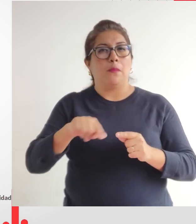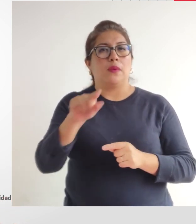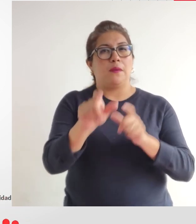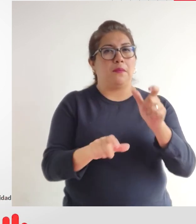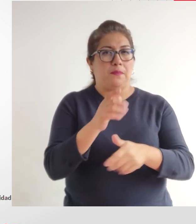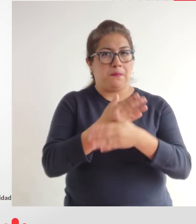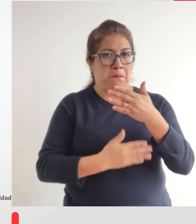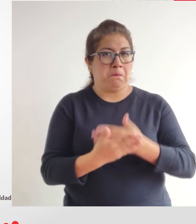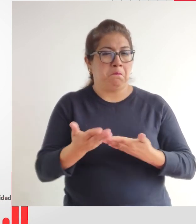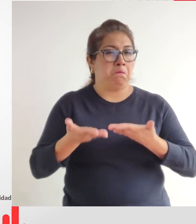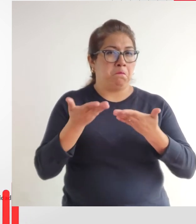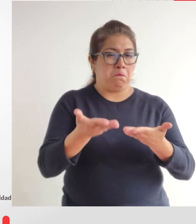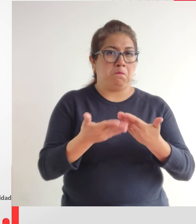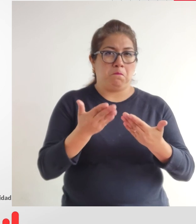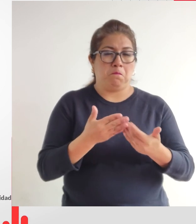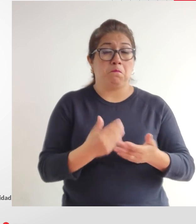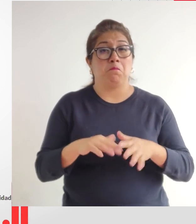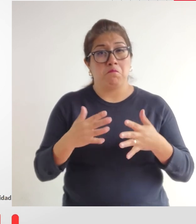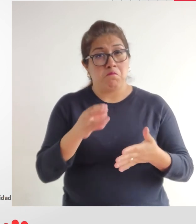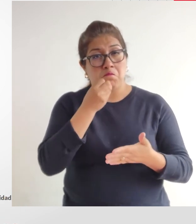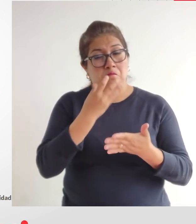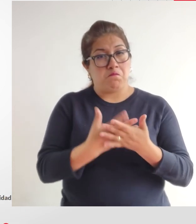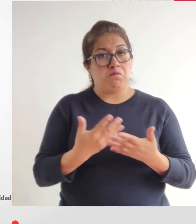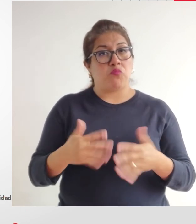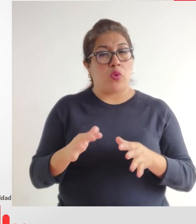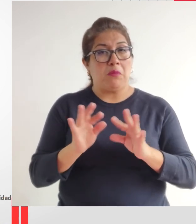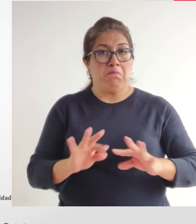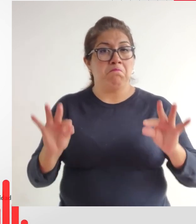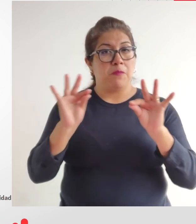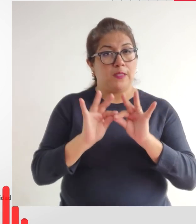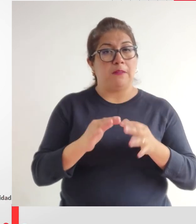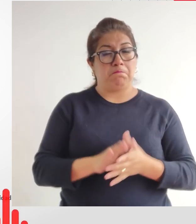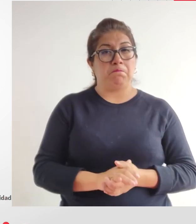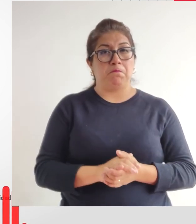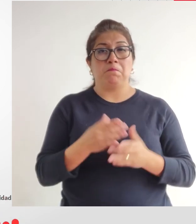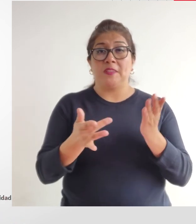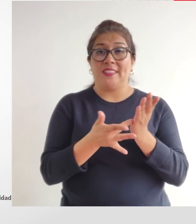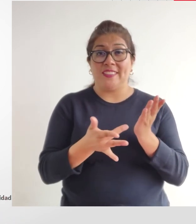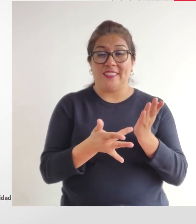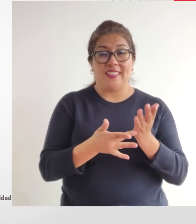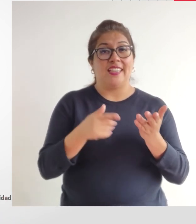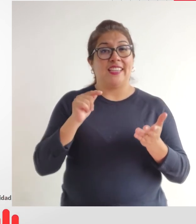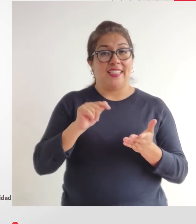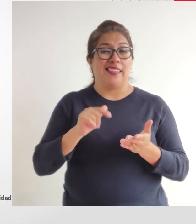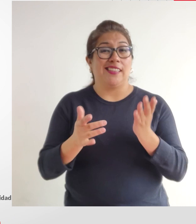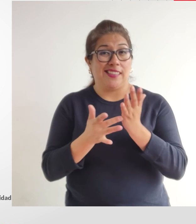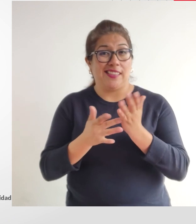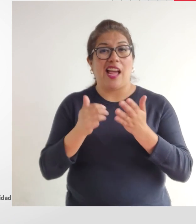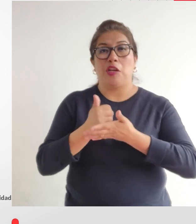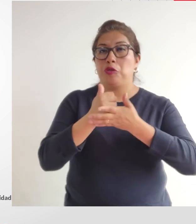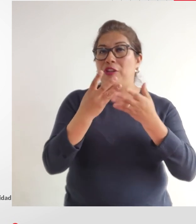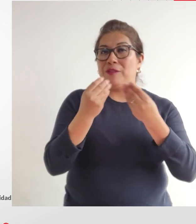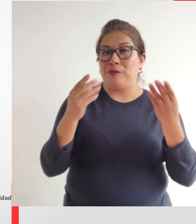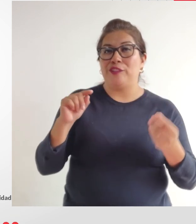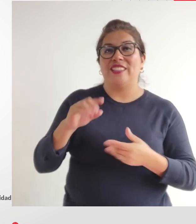con discapacidad así es eso que bueno que importante es eso porque la tecnología también ha permitido